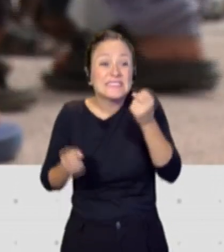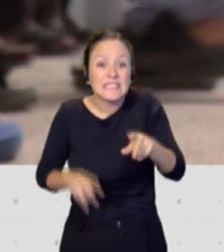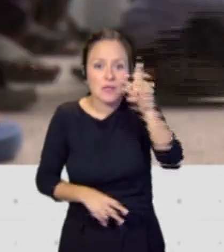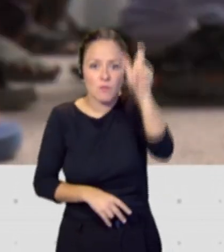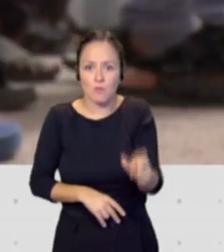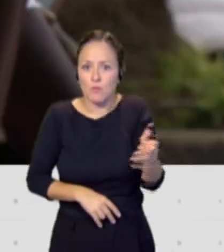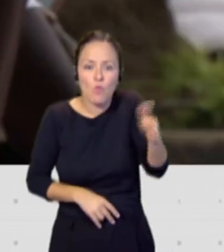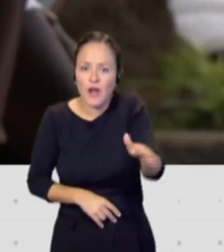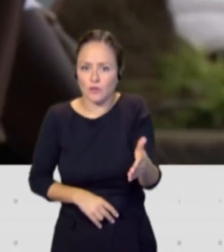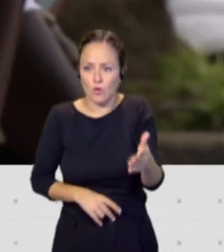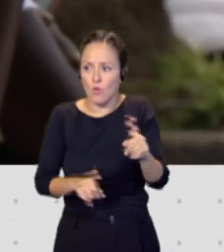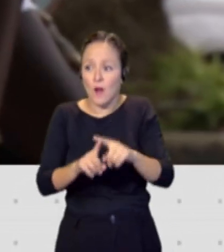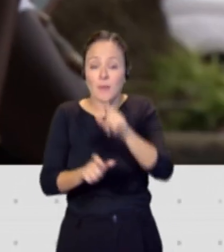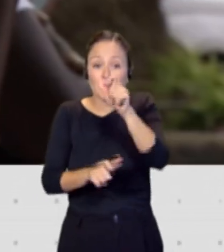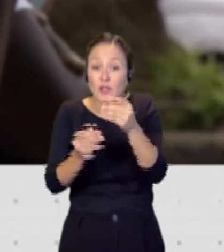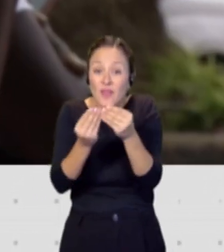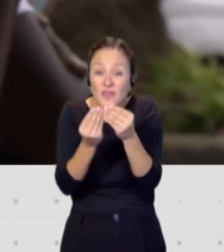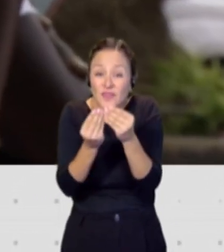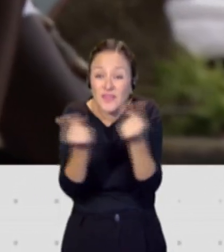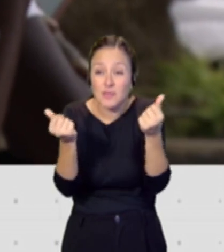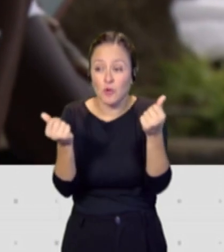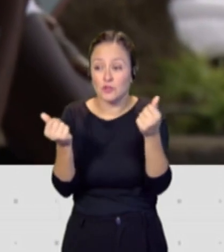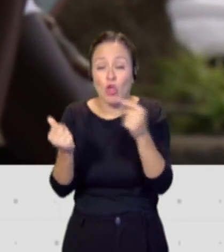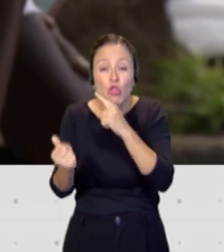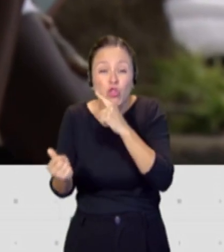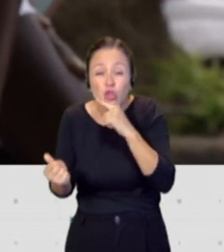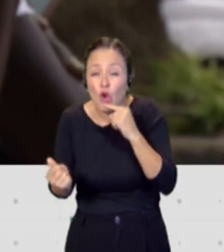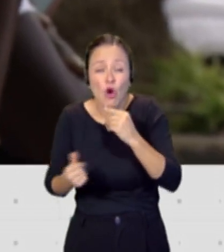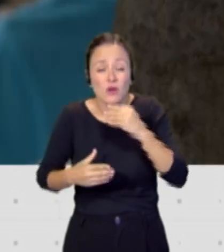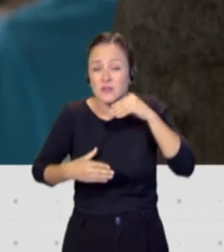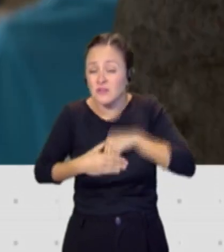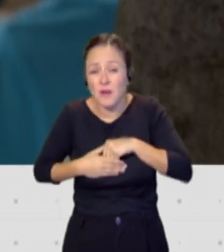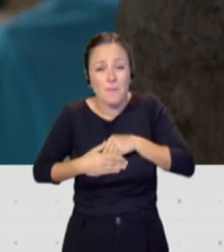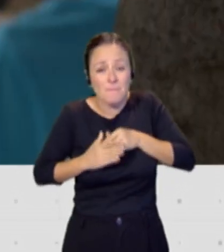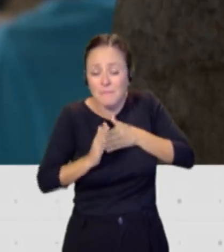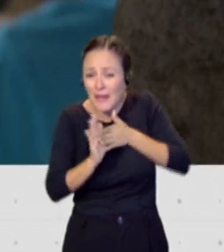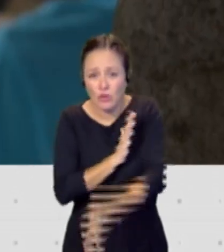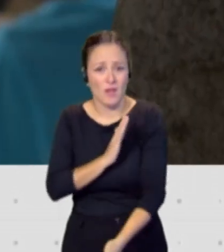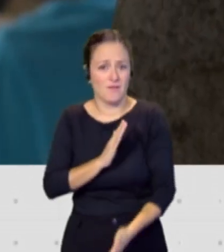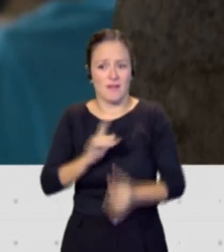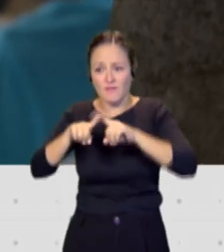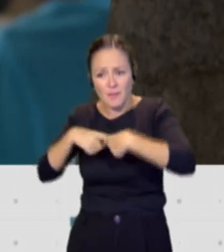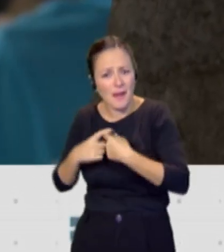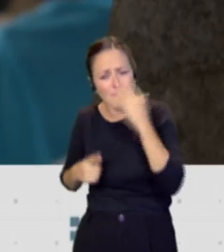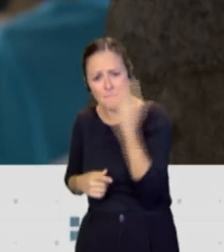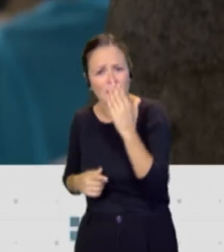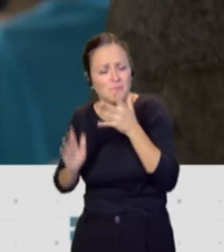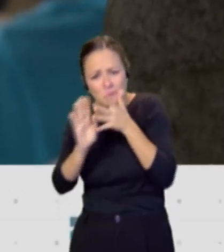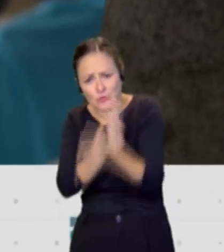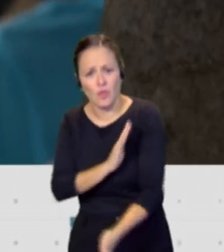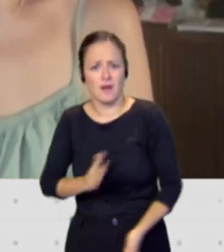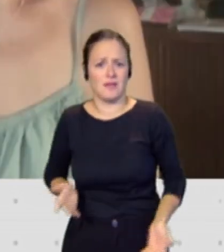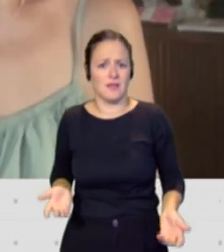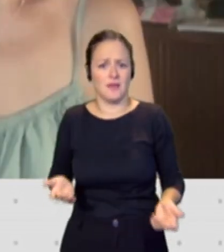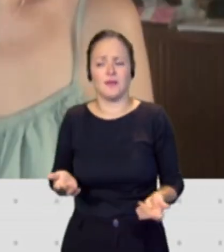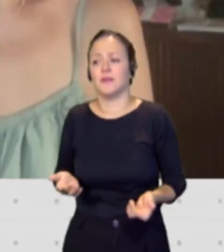Desapariciones que tuyo dolor te acompaña toda la vida, acompaña toda la vida a la familia. Bueno, pues